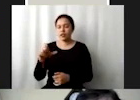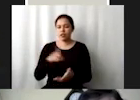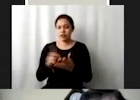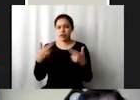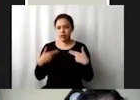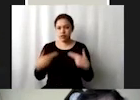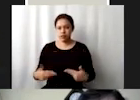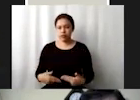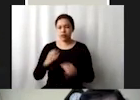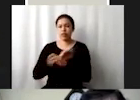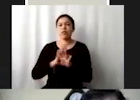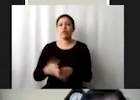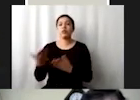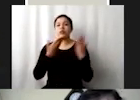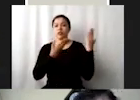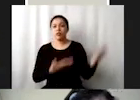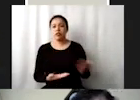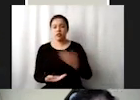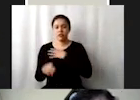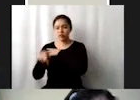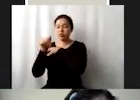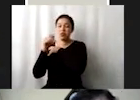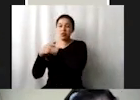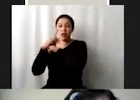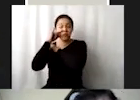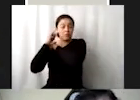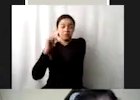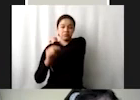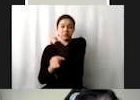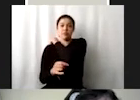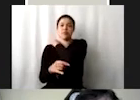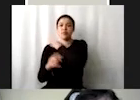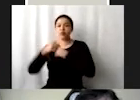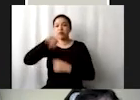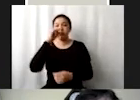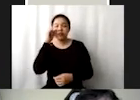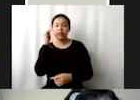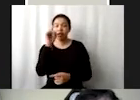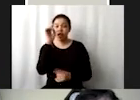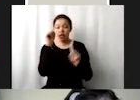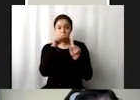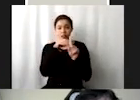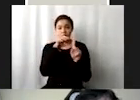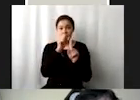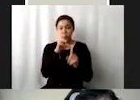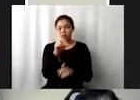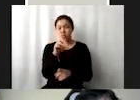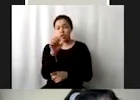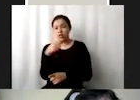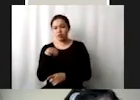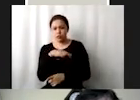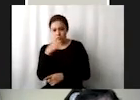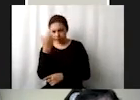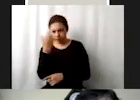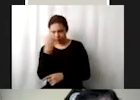base de datos si es que no la habían visto antes es que a cada meta de los ODS que acabamos de revisar